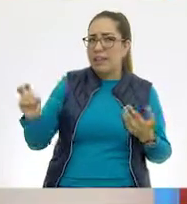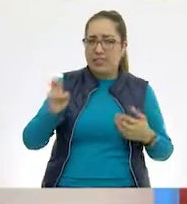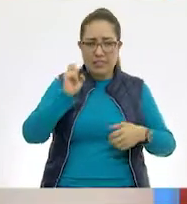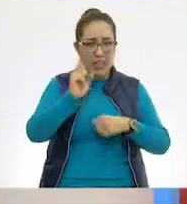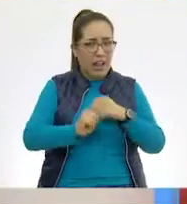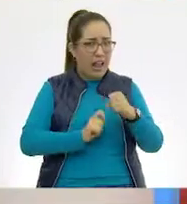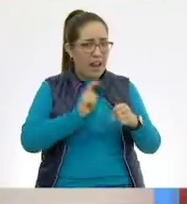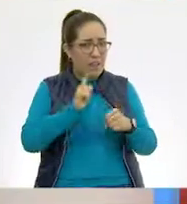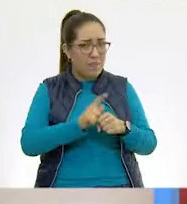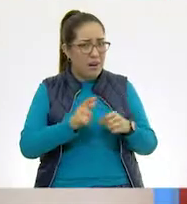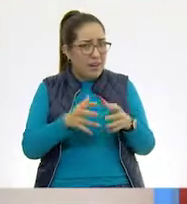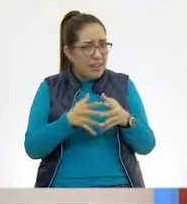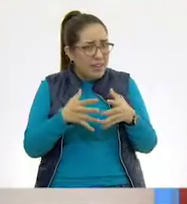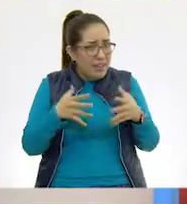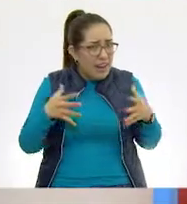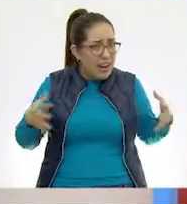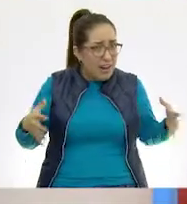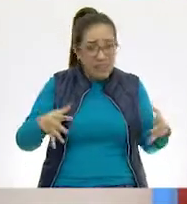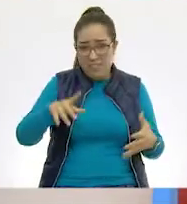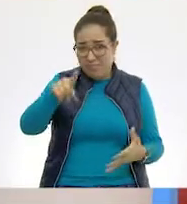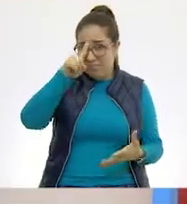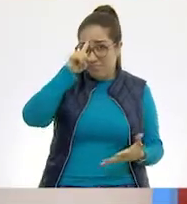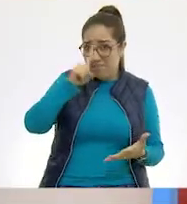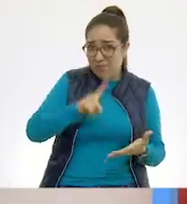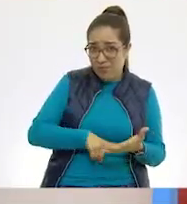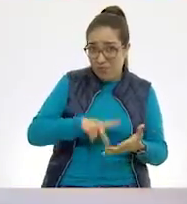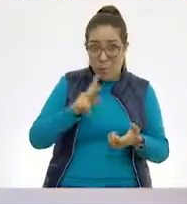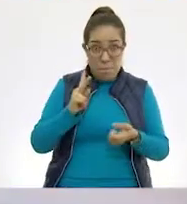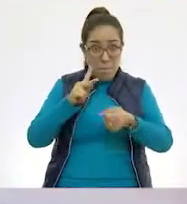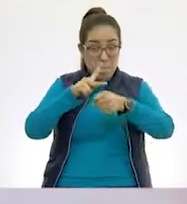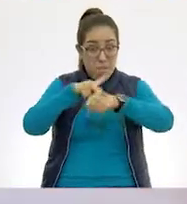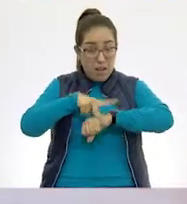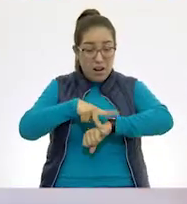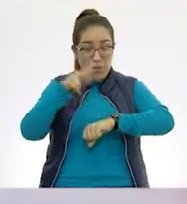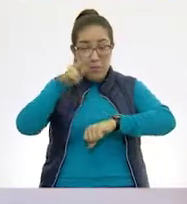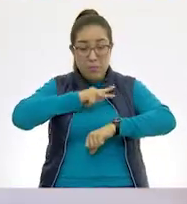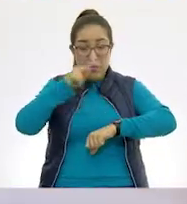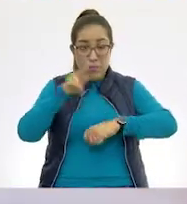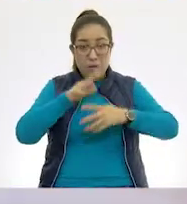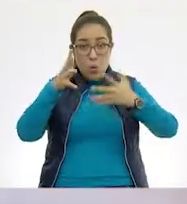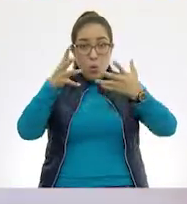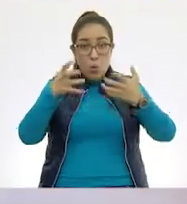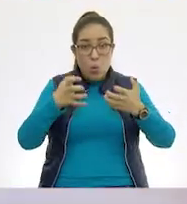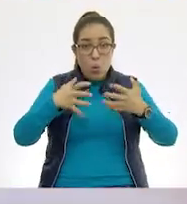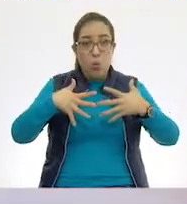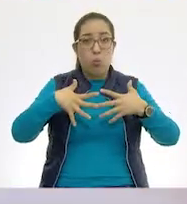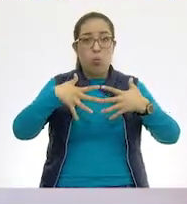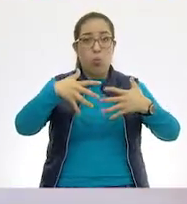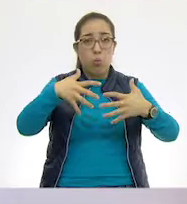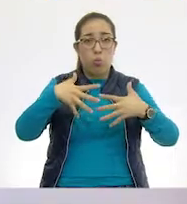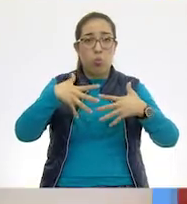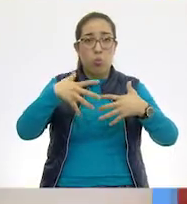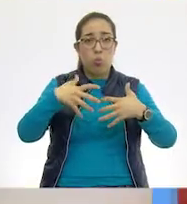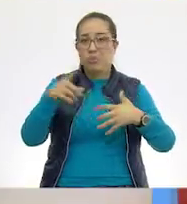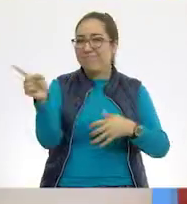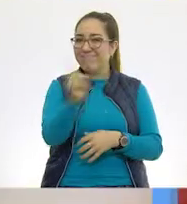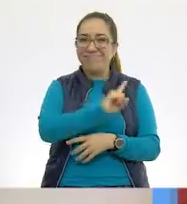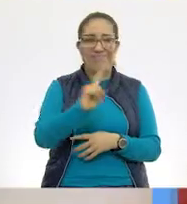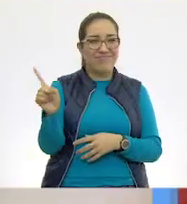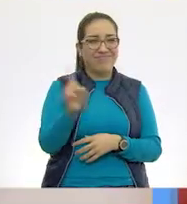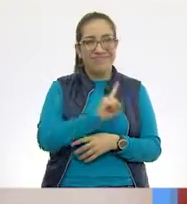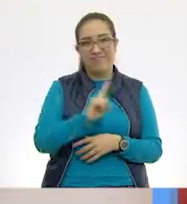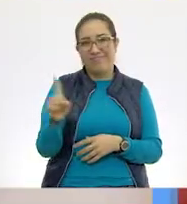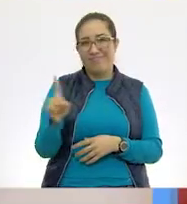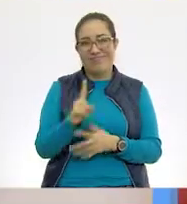grande, ¿tú crees que lleve a cabo respiración cutánea? Yo creo que no, maestra. No cumple con nuestra característica de la que estamos